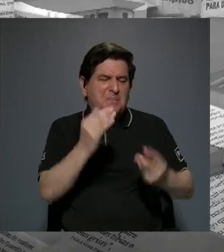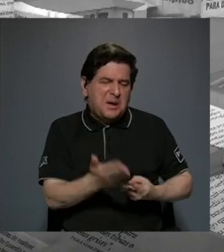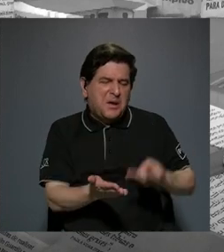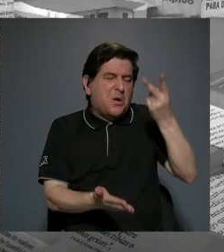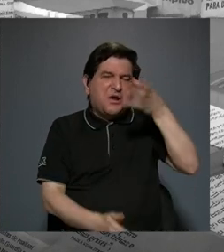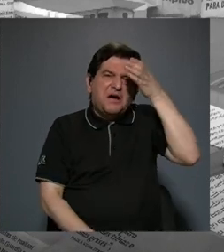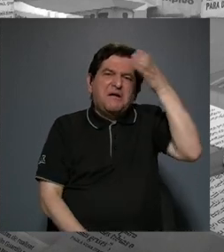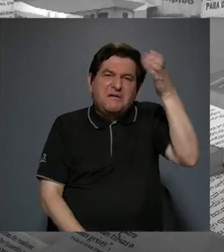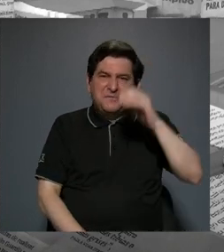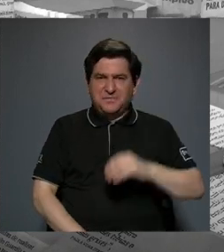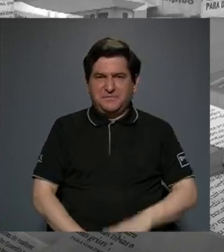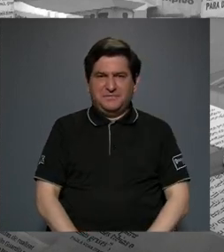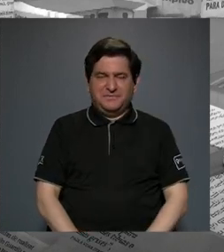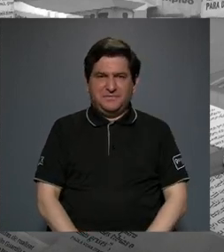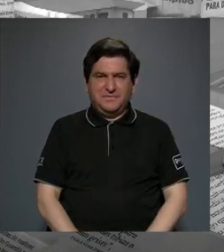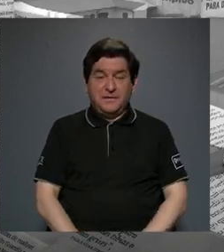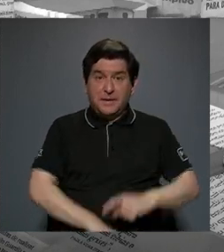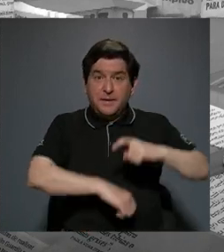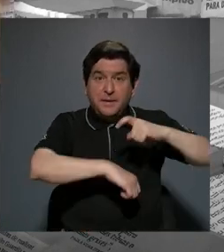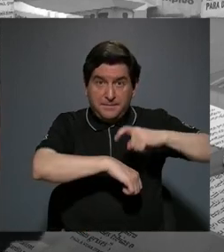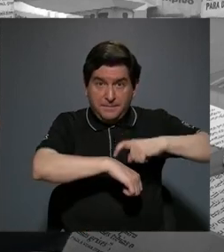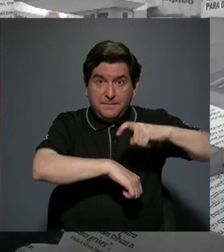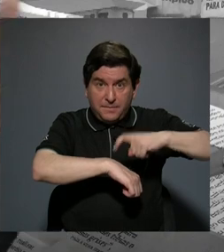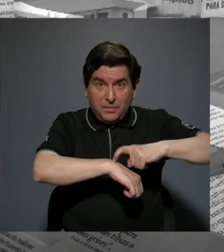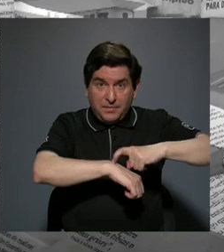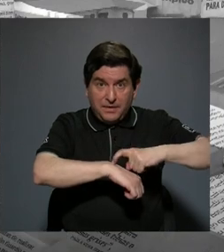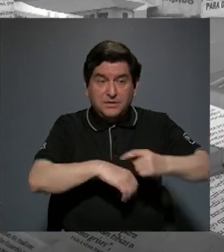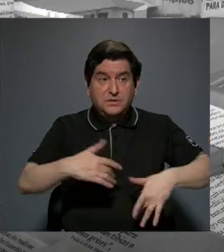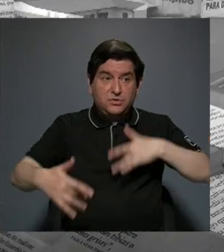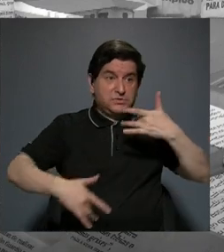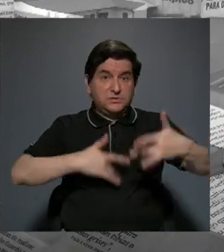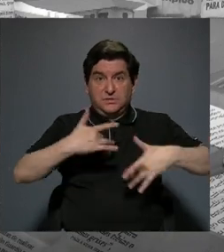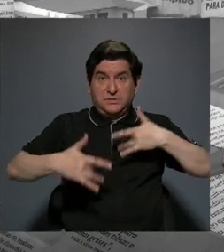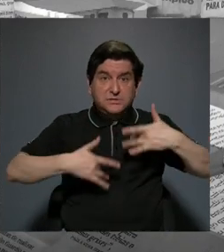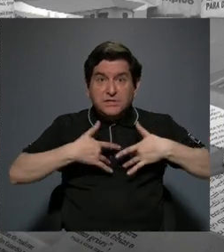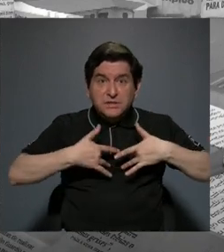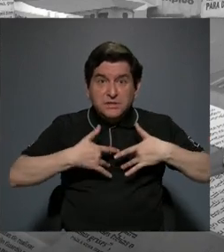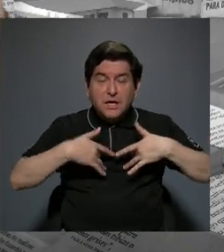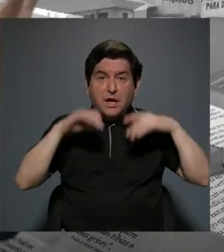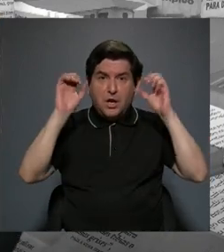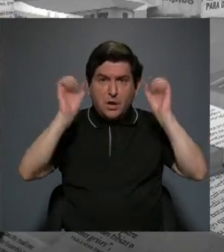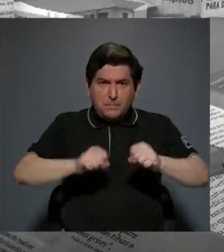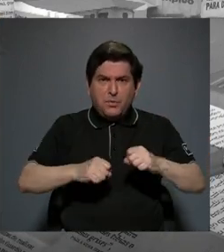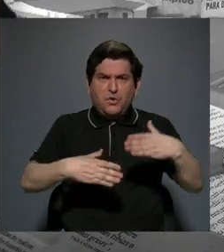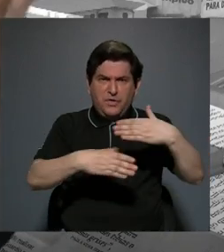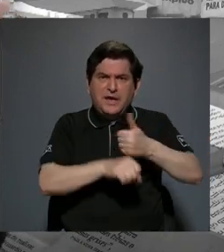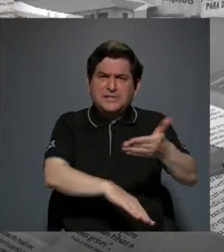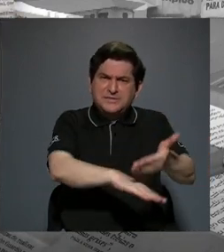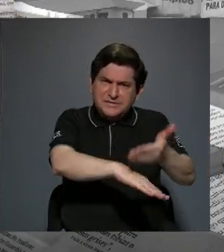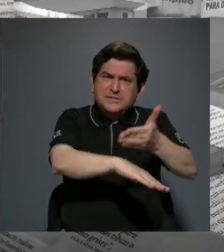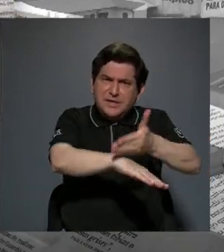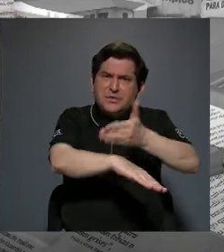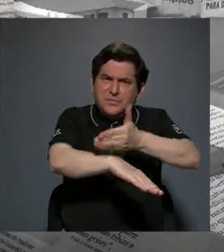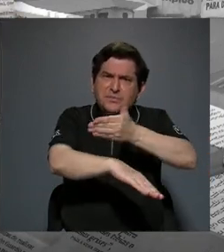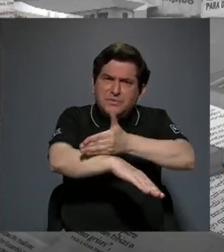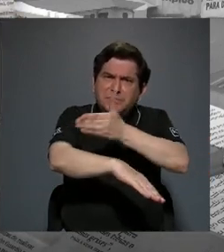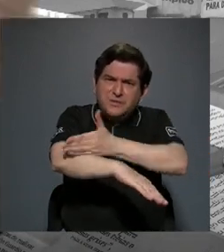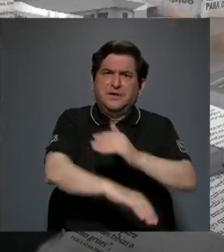porque cuando en momentos sentíamos que que podíamos irlo haciendo mejor